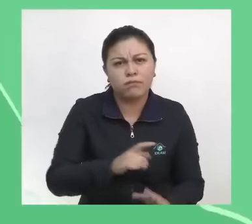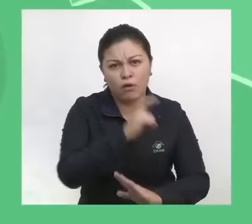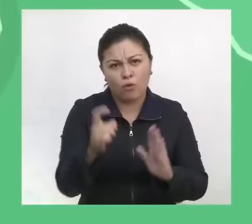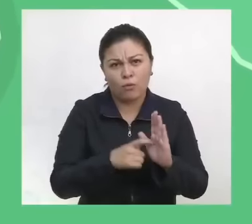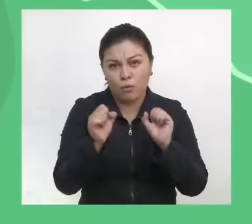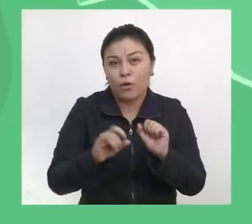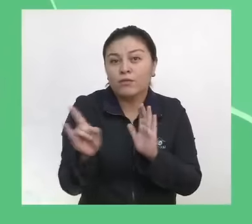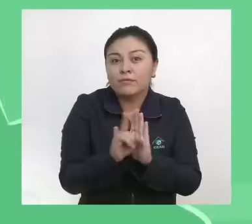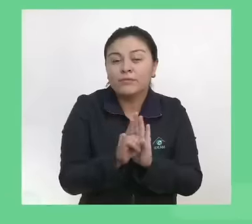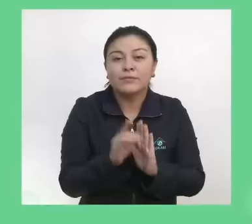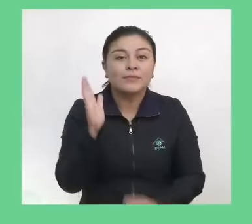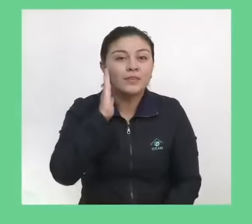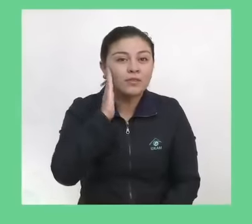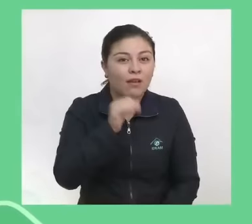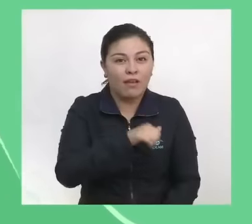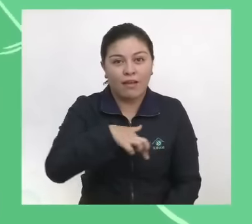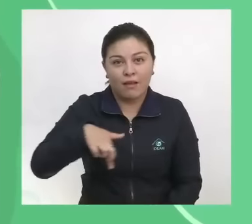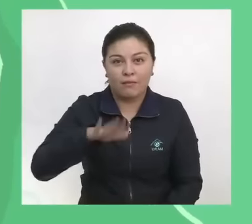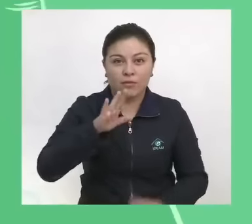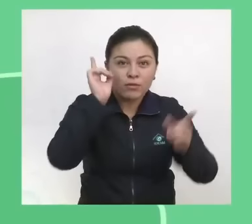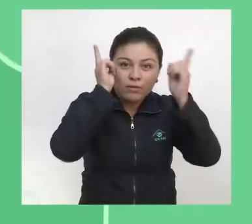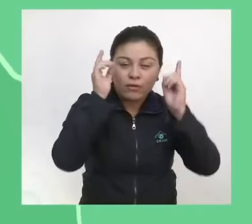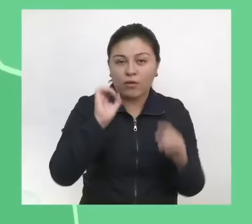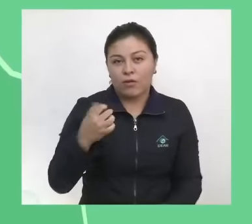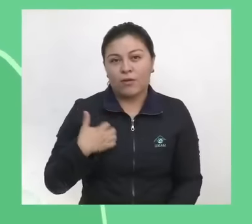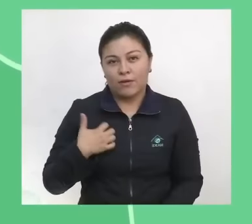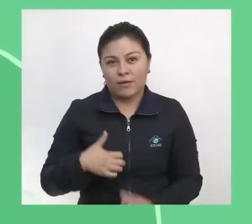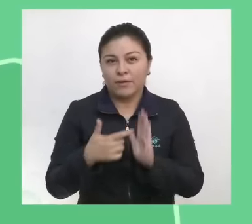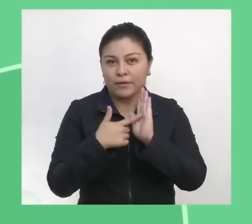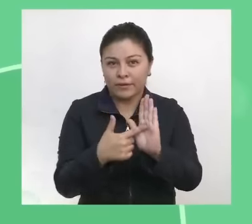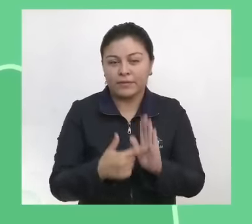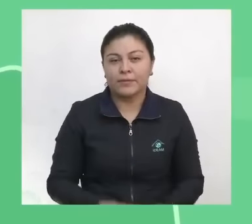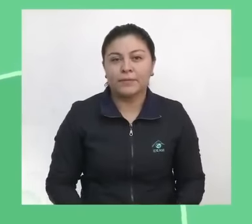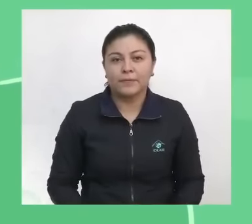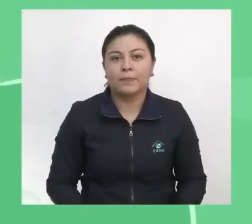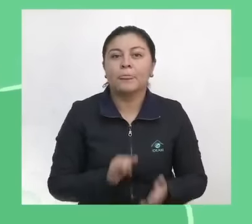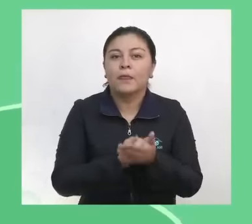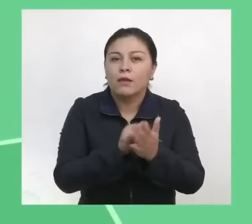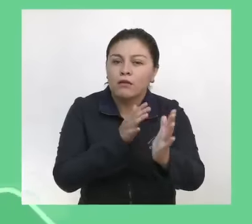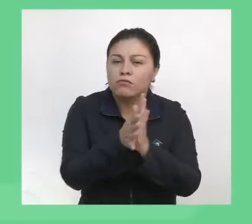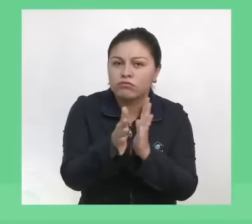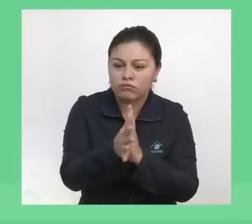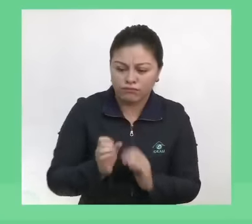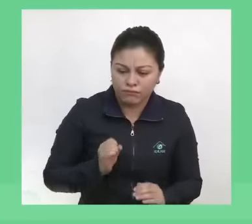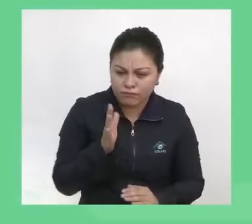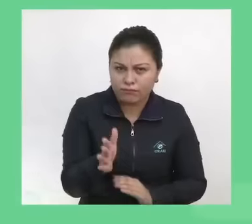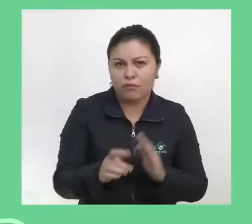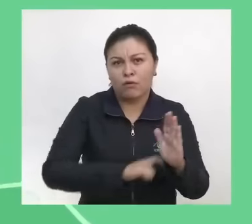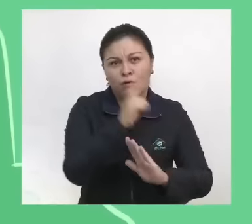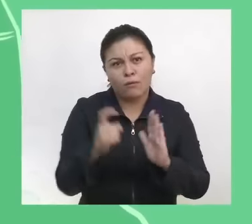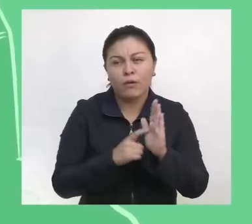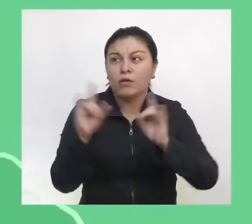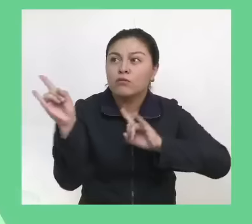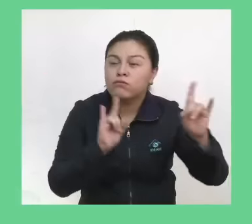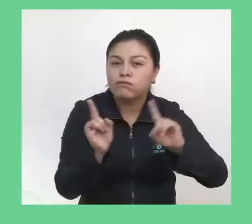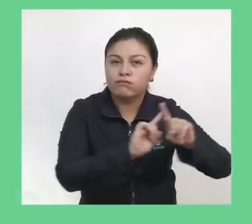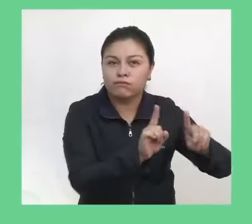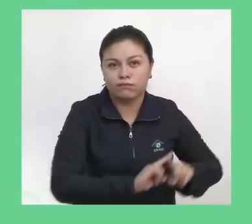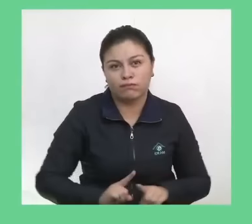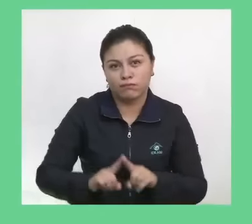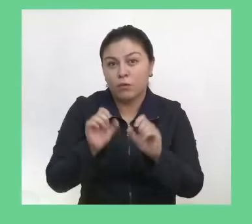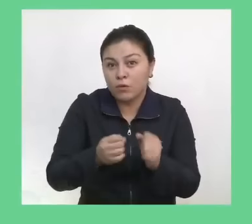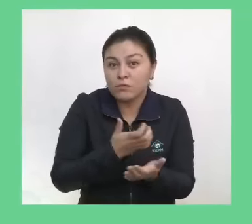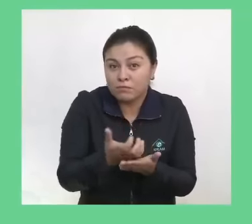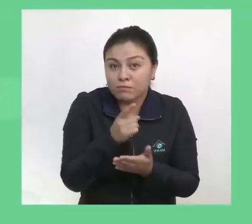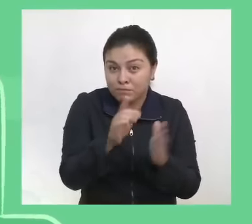instante, descargue nuestra aplicación Mi Pronóstico desde Google Play o App Store. Información en tiempo real, detallada, satelital,